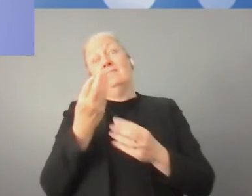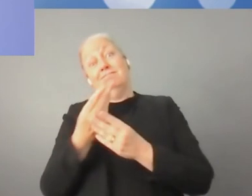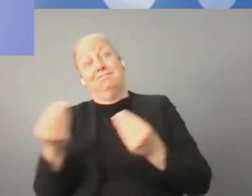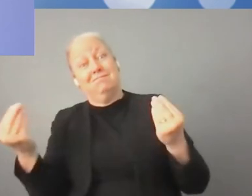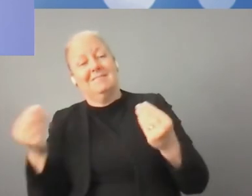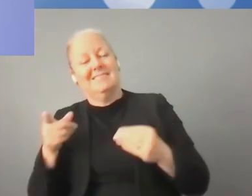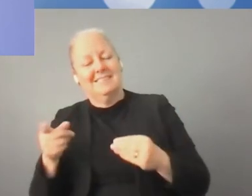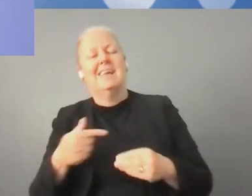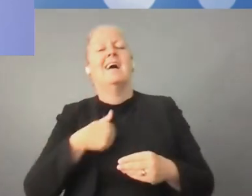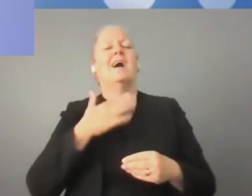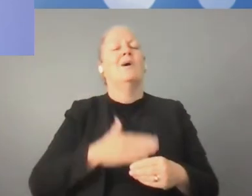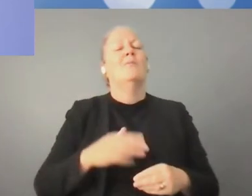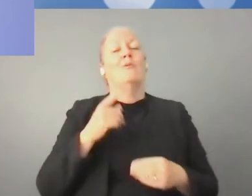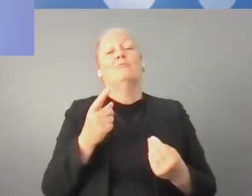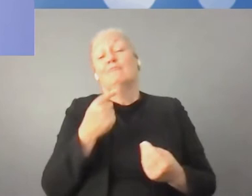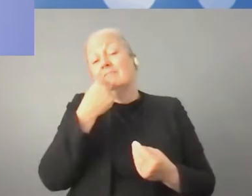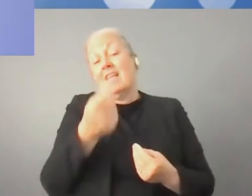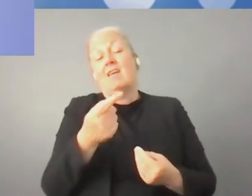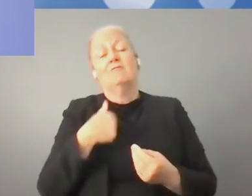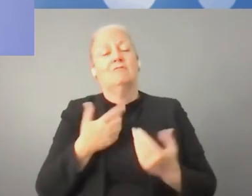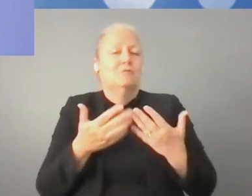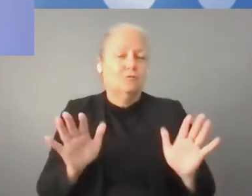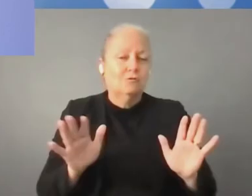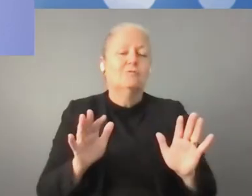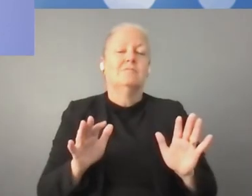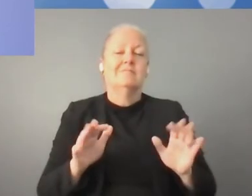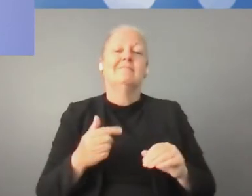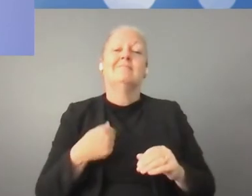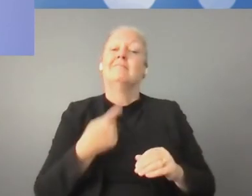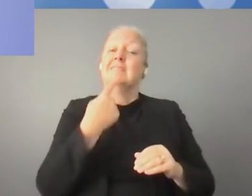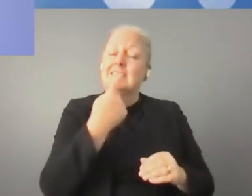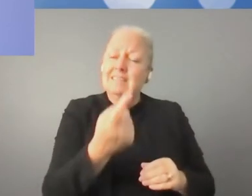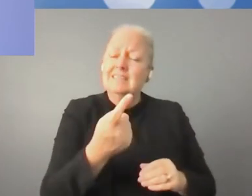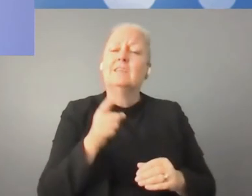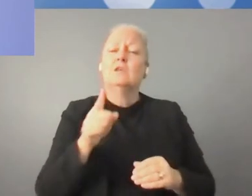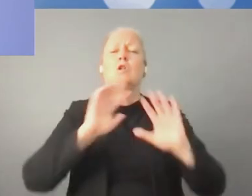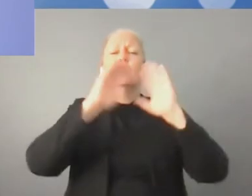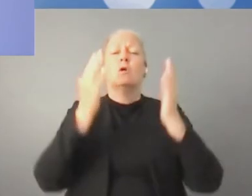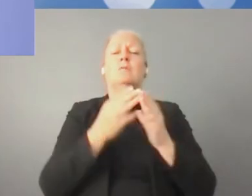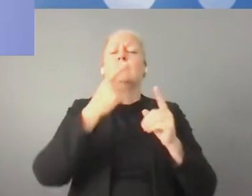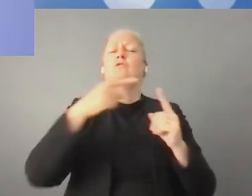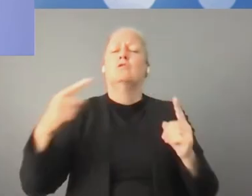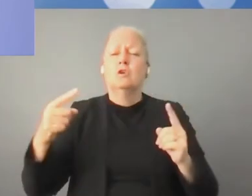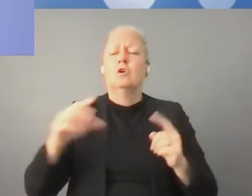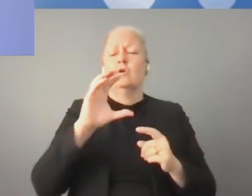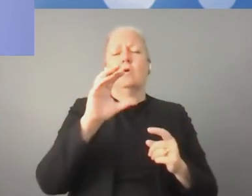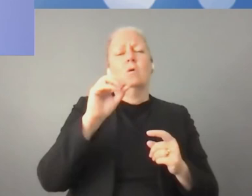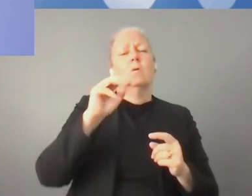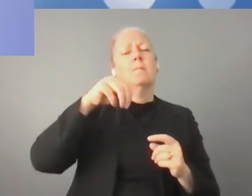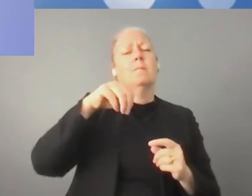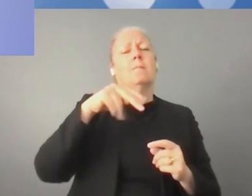que va a comprometer a los participantes, entre otros,